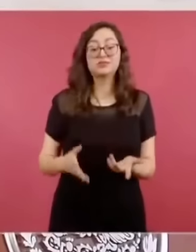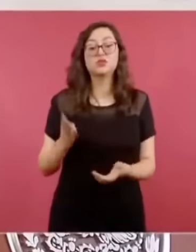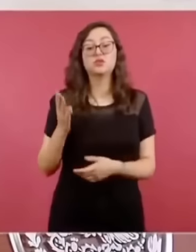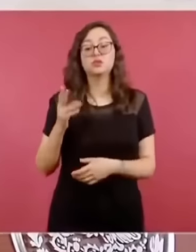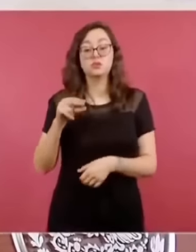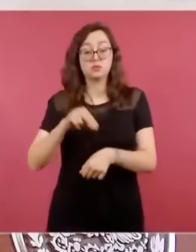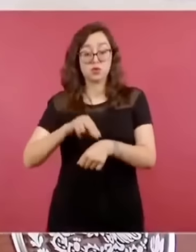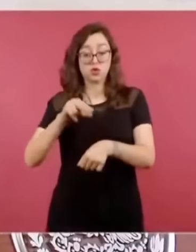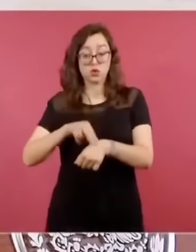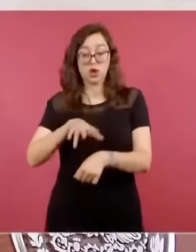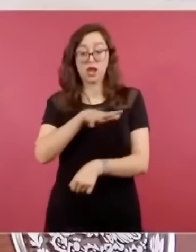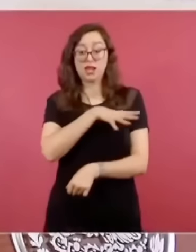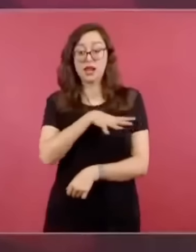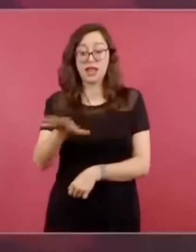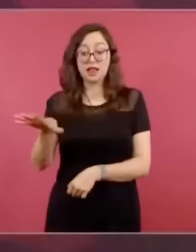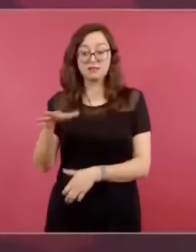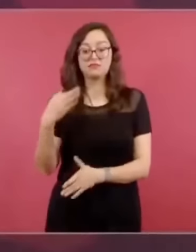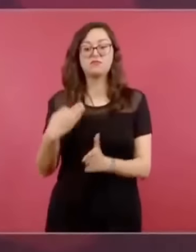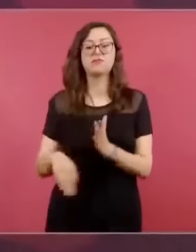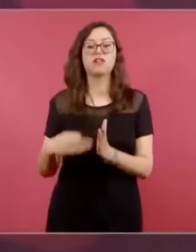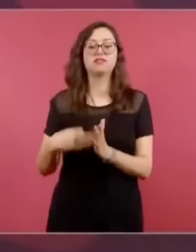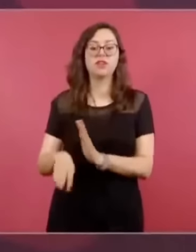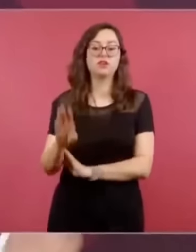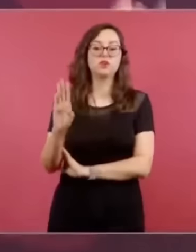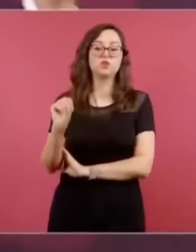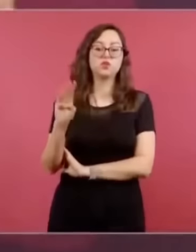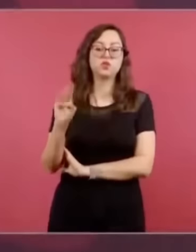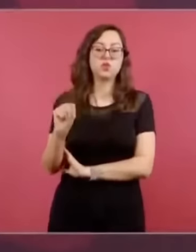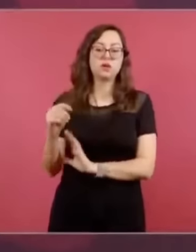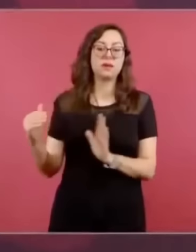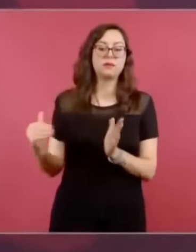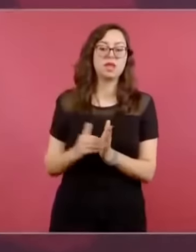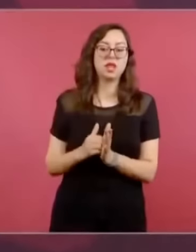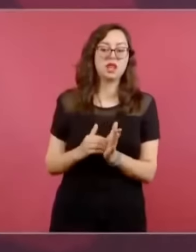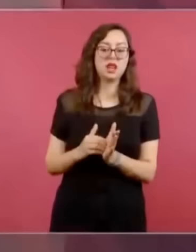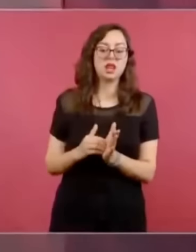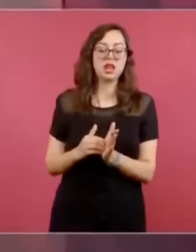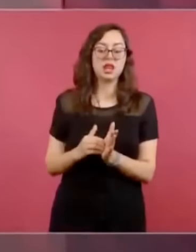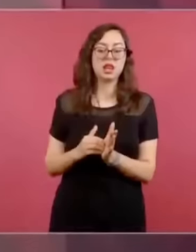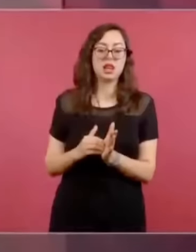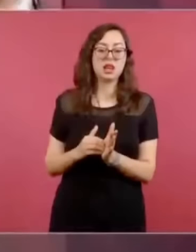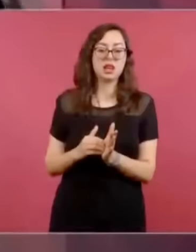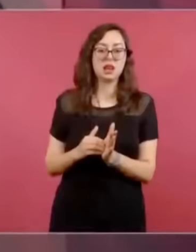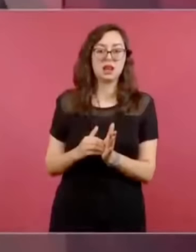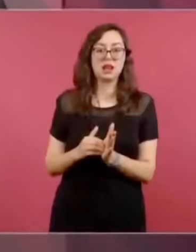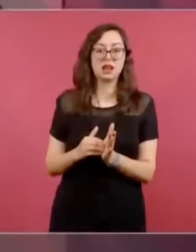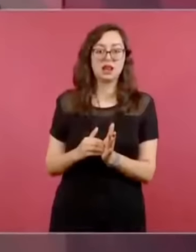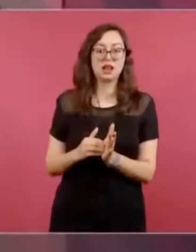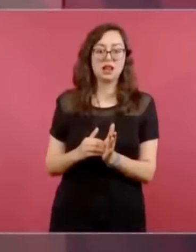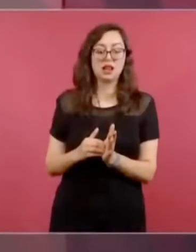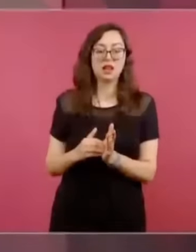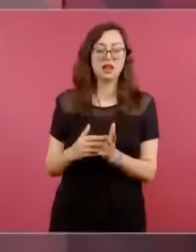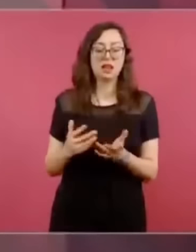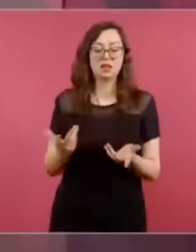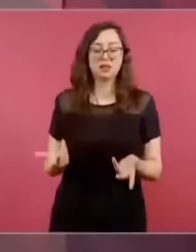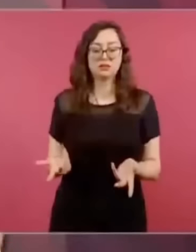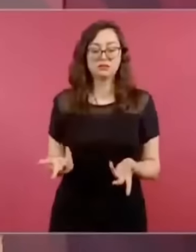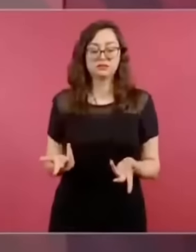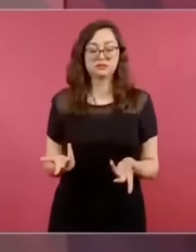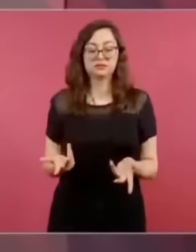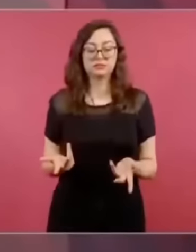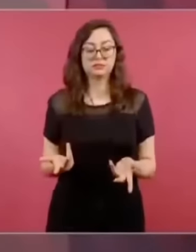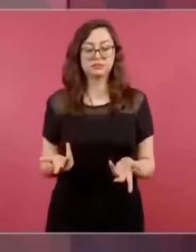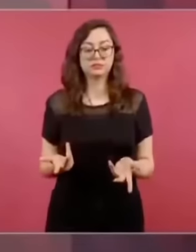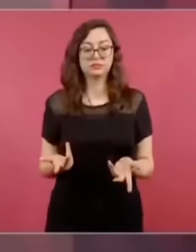más. Y hay algo